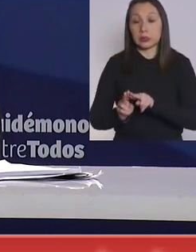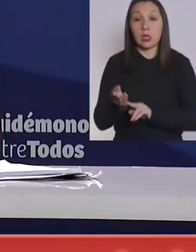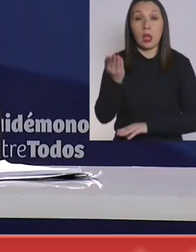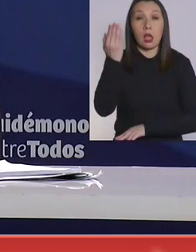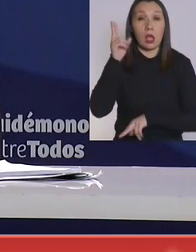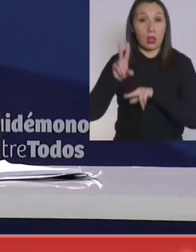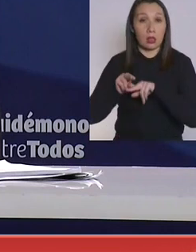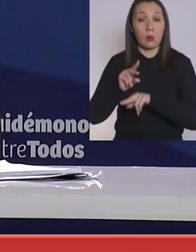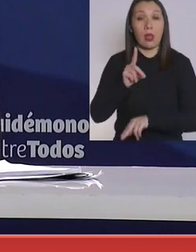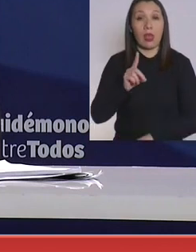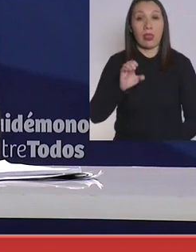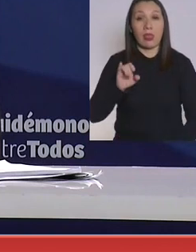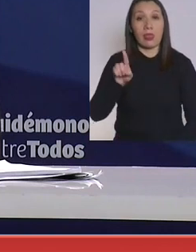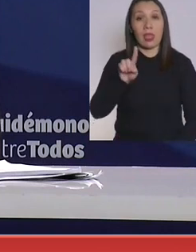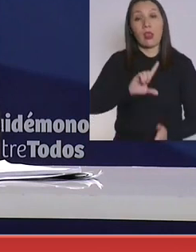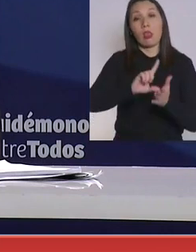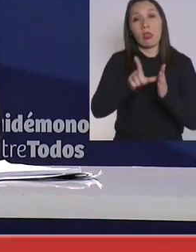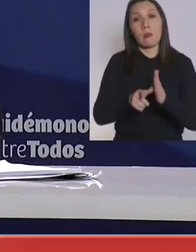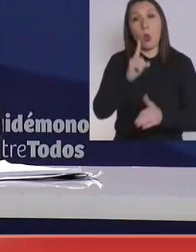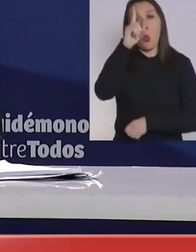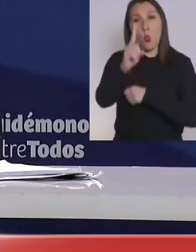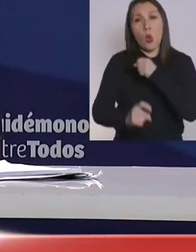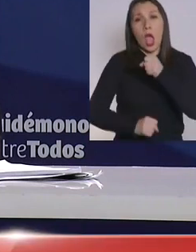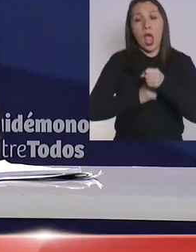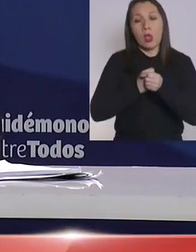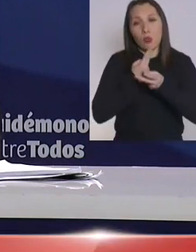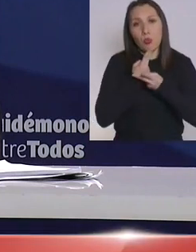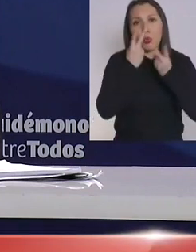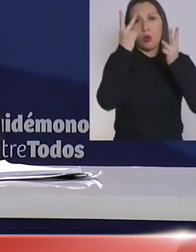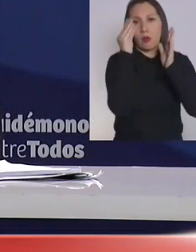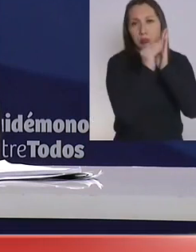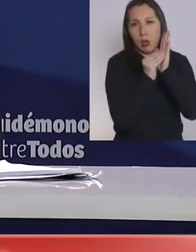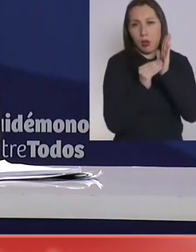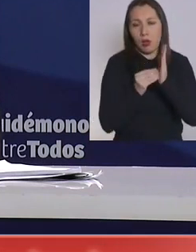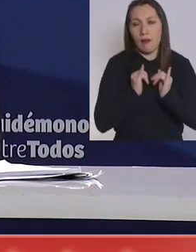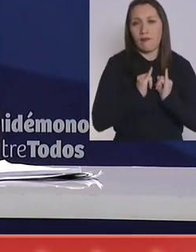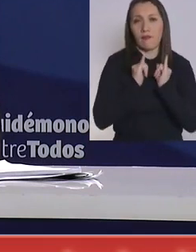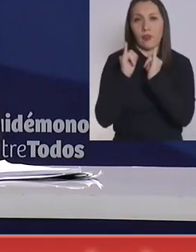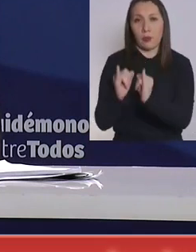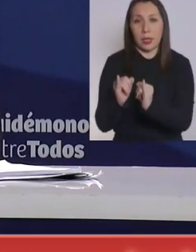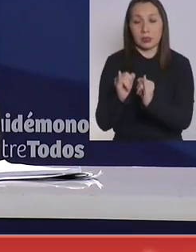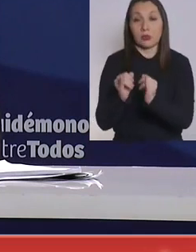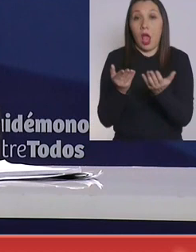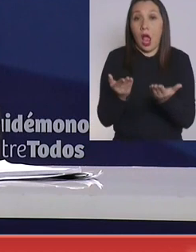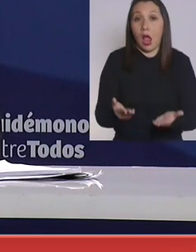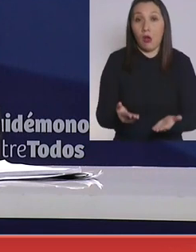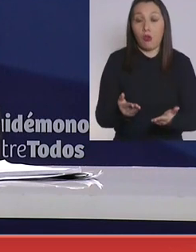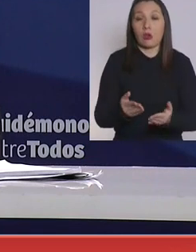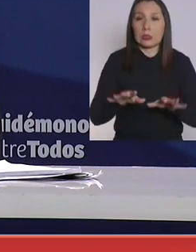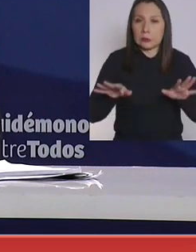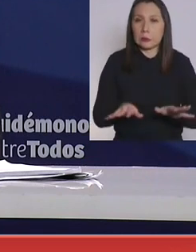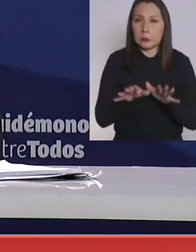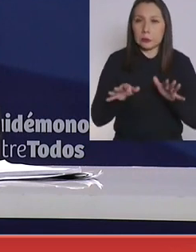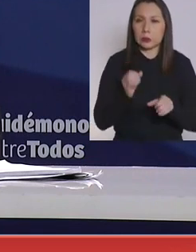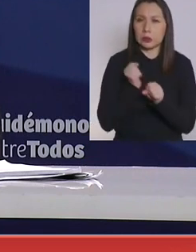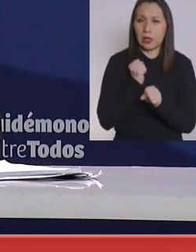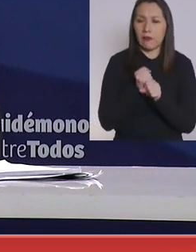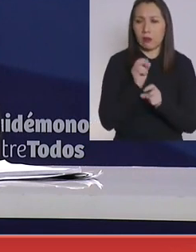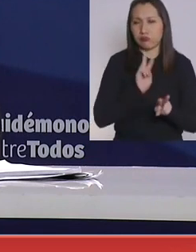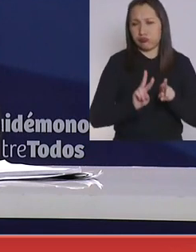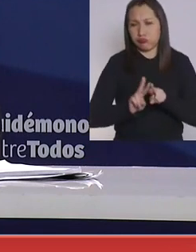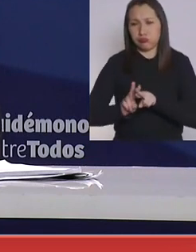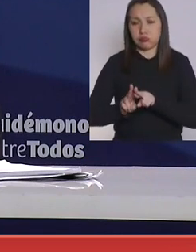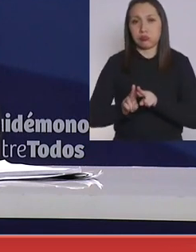Antiguamente, el DEIS se demoraba un año prácticamente en dar esta información. Ahora, con el esfuerzo que se ha hecho,